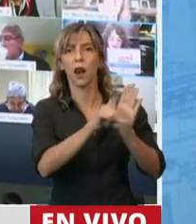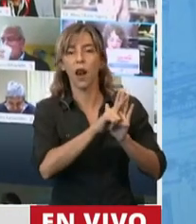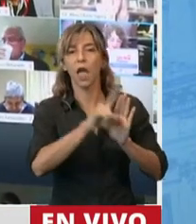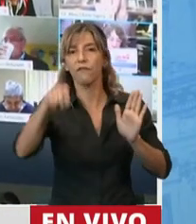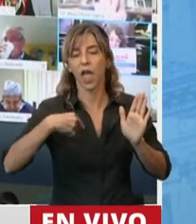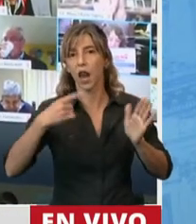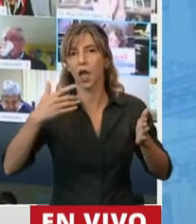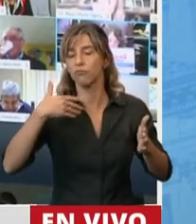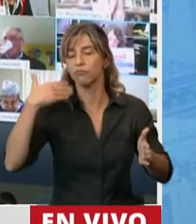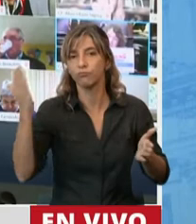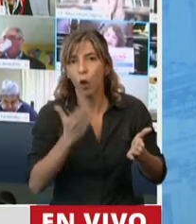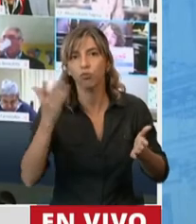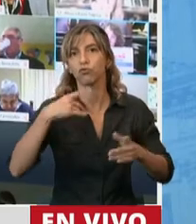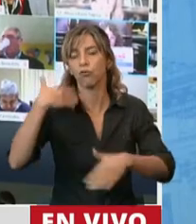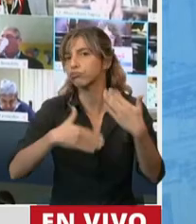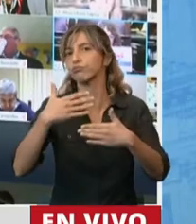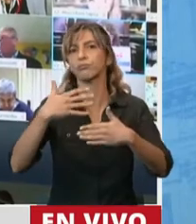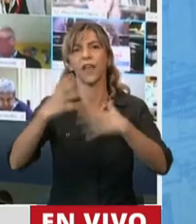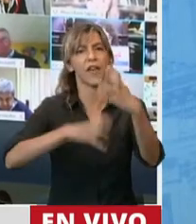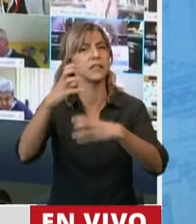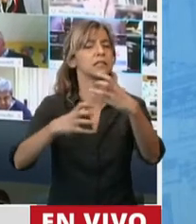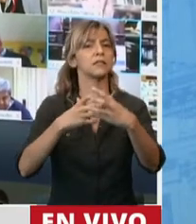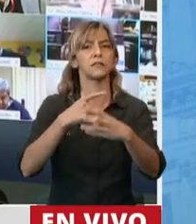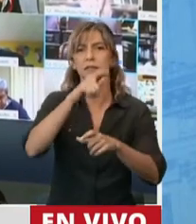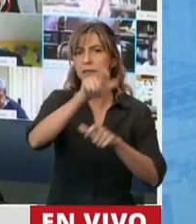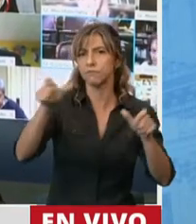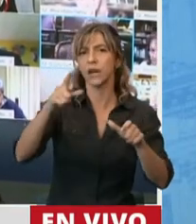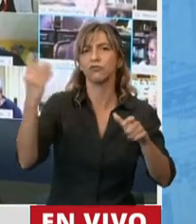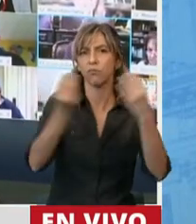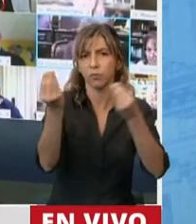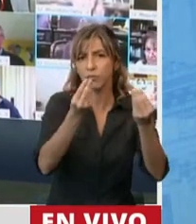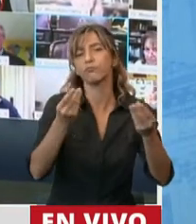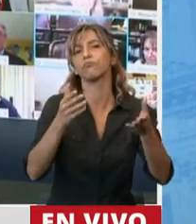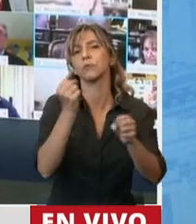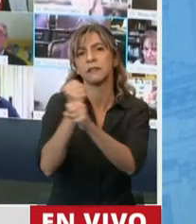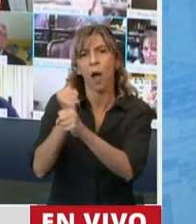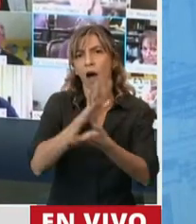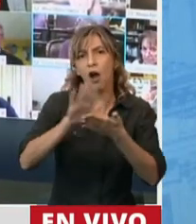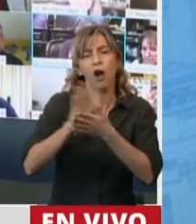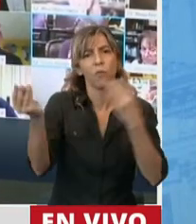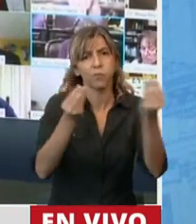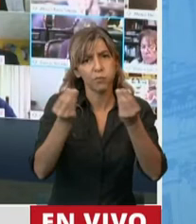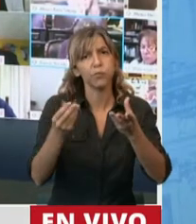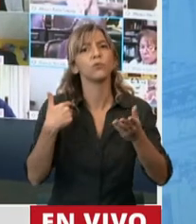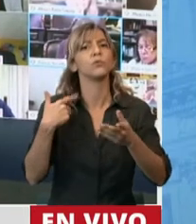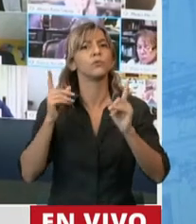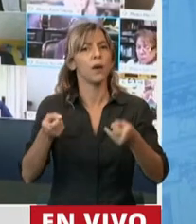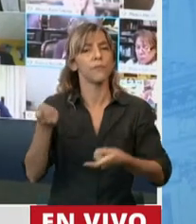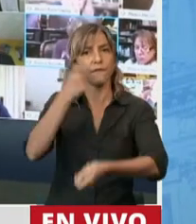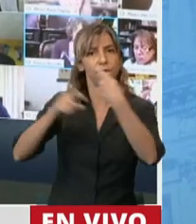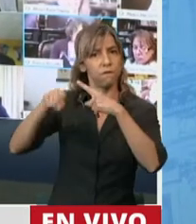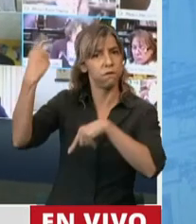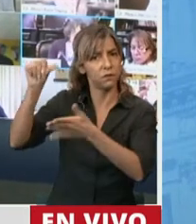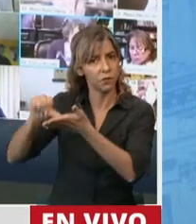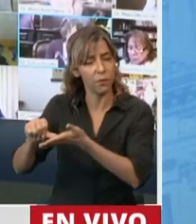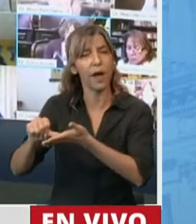desarrollo nacional, para incrementar el empleo, las exportaciones, las actividades de investigación y desarrollo.